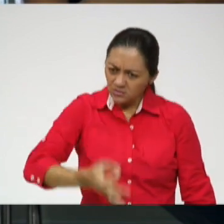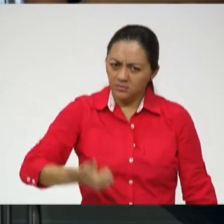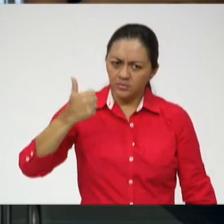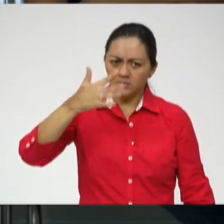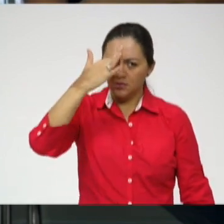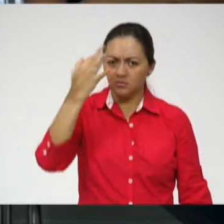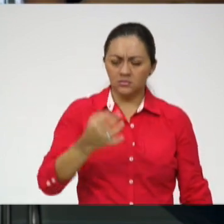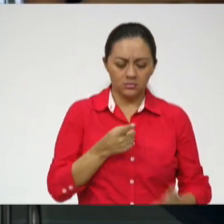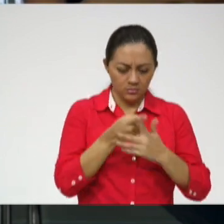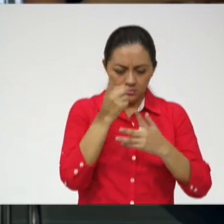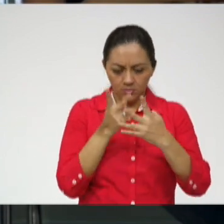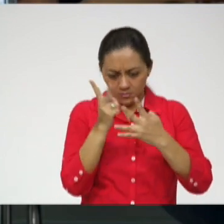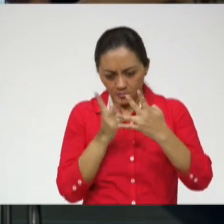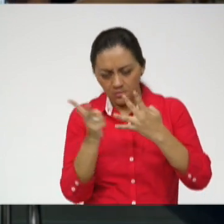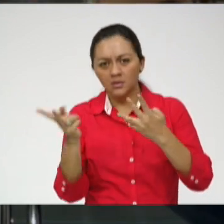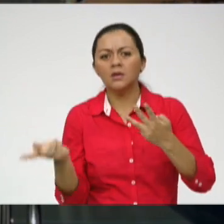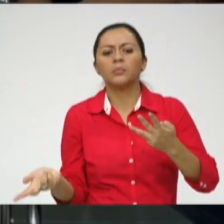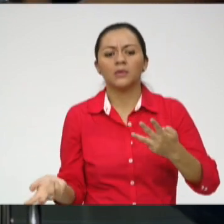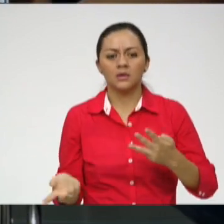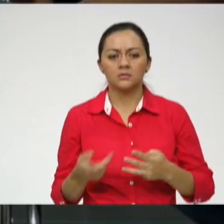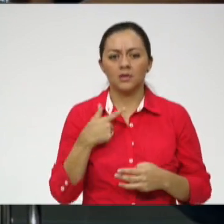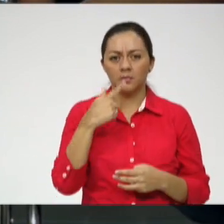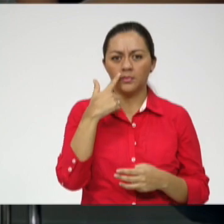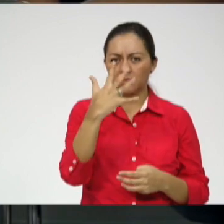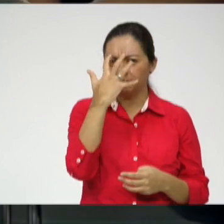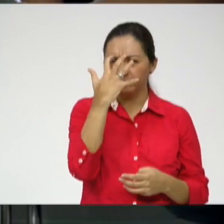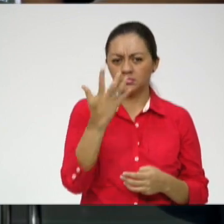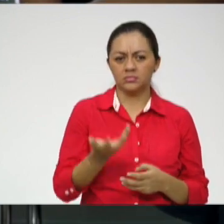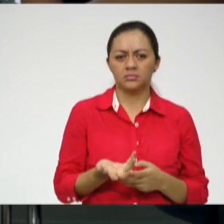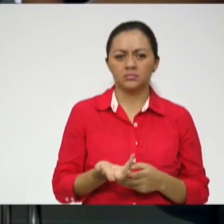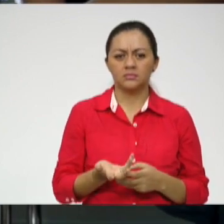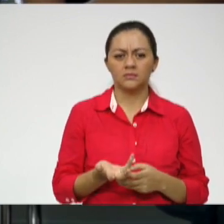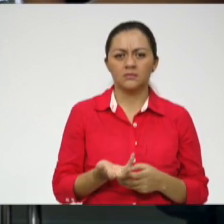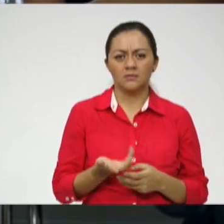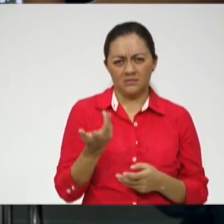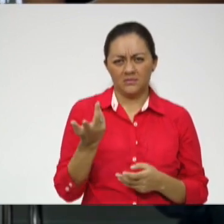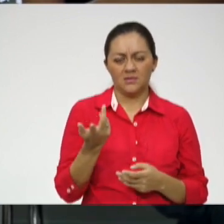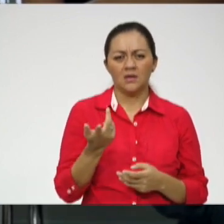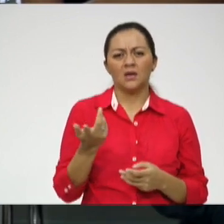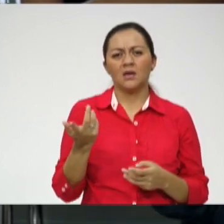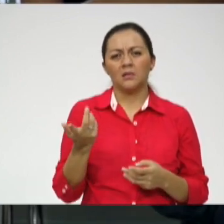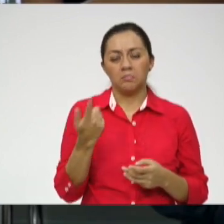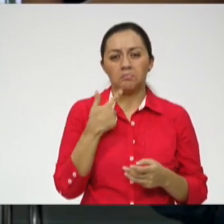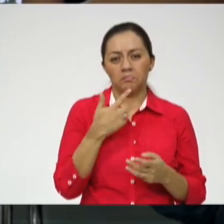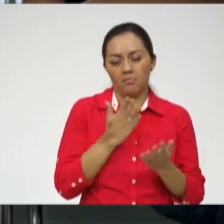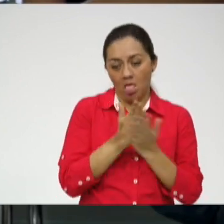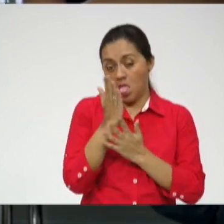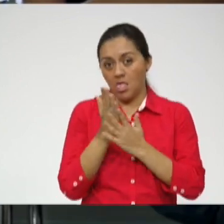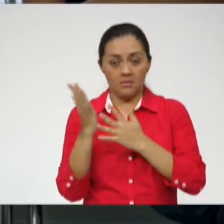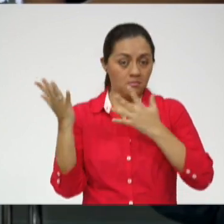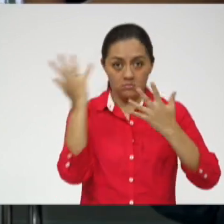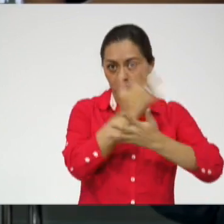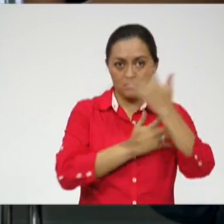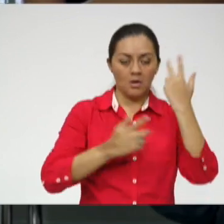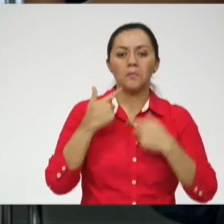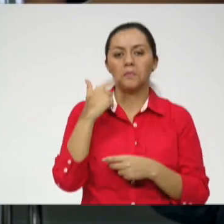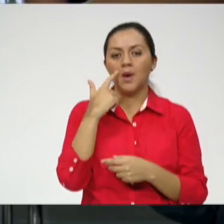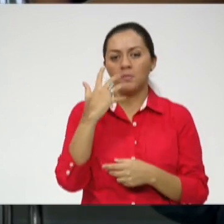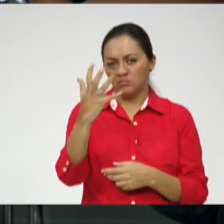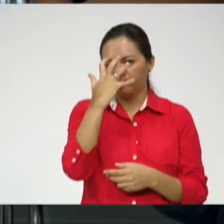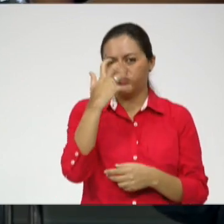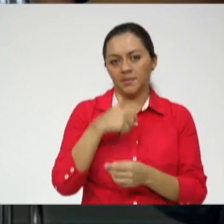¡Qué padre! ¡Qué padre, no lo voy a estar! Porque FIMA, entonces estaba entre eso y finalmente se